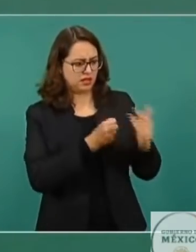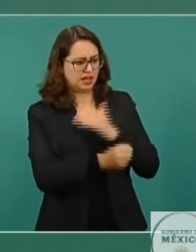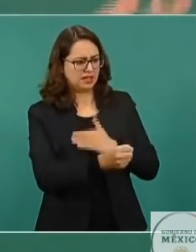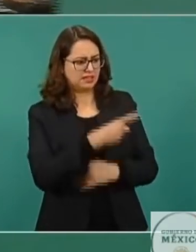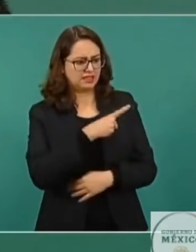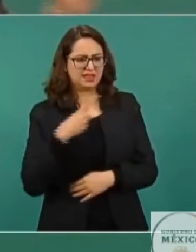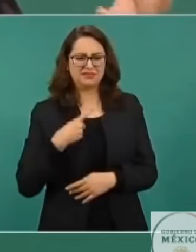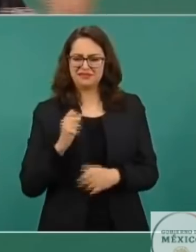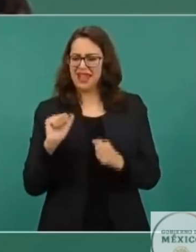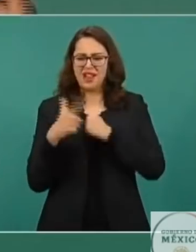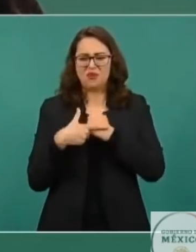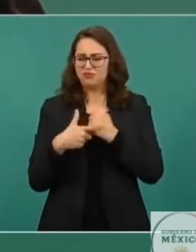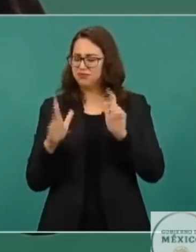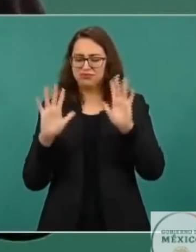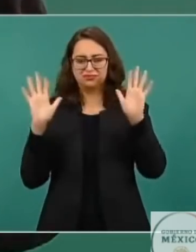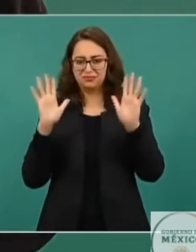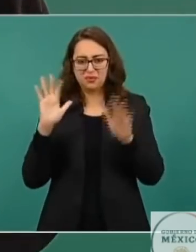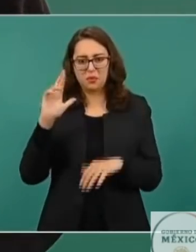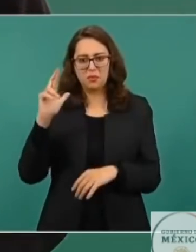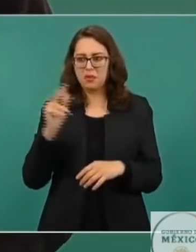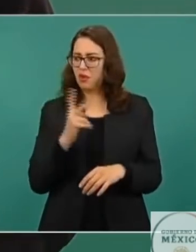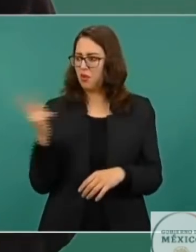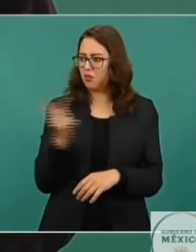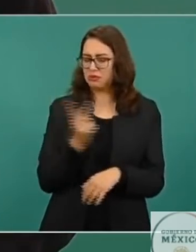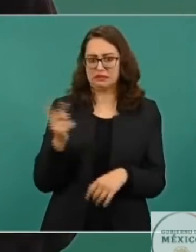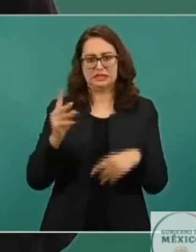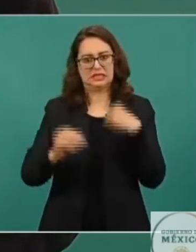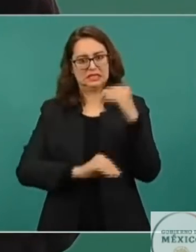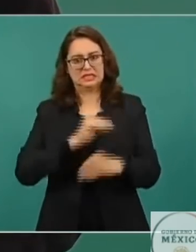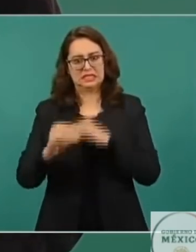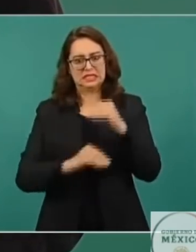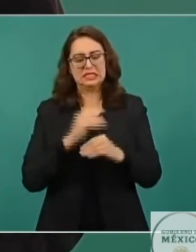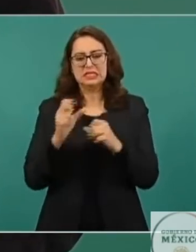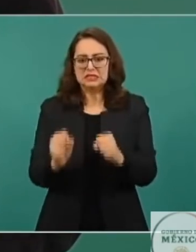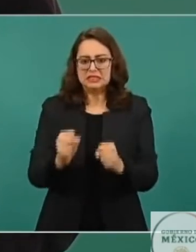Tiene un pleito fuerte, ya.